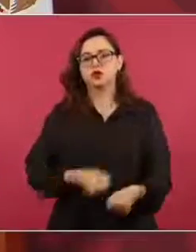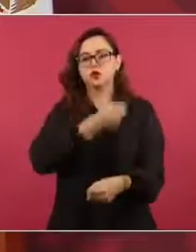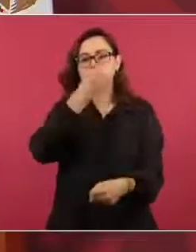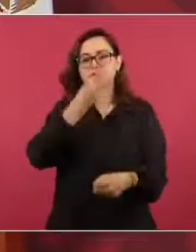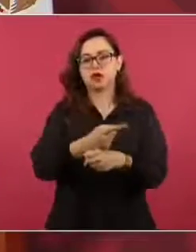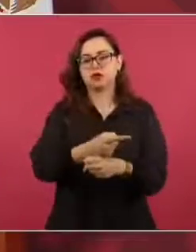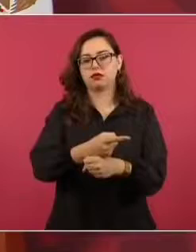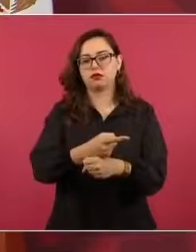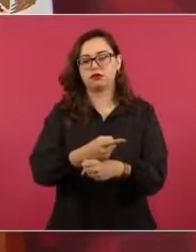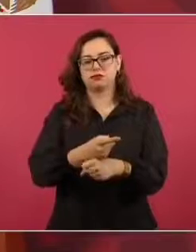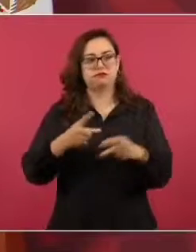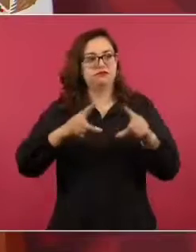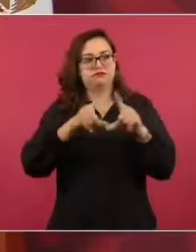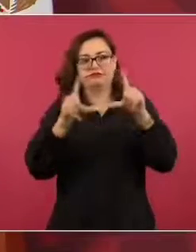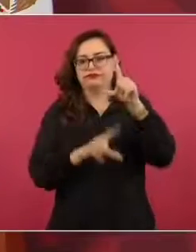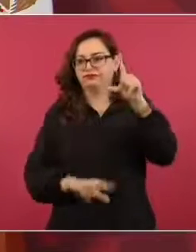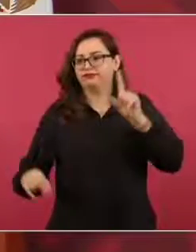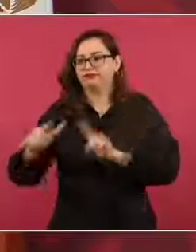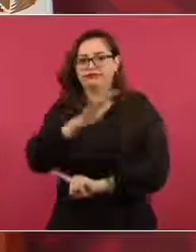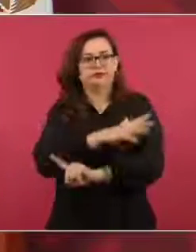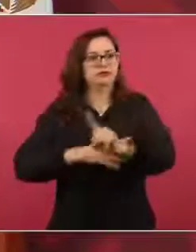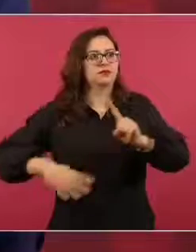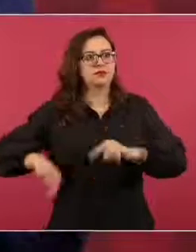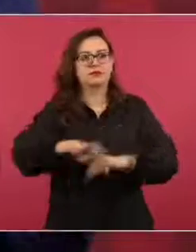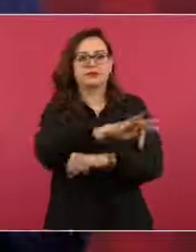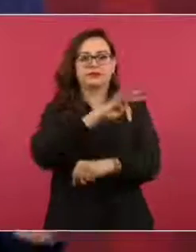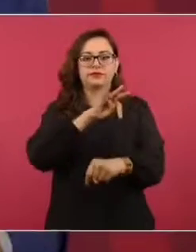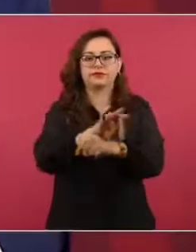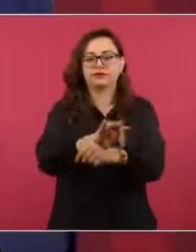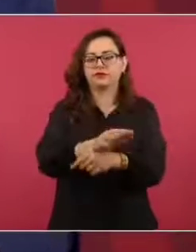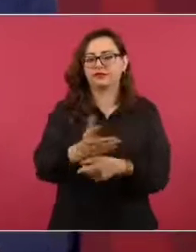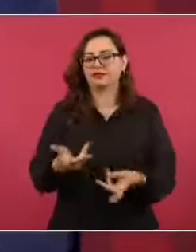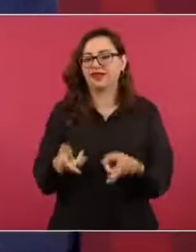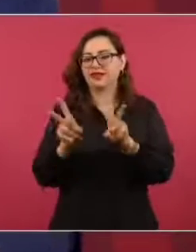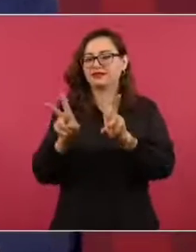todos, cómo se va a partidizar